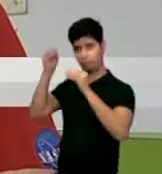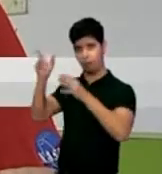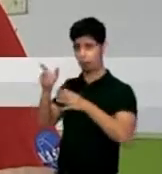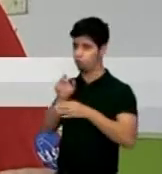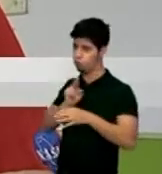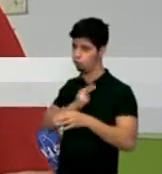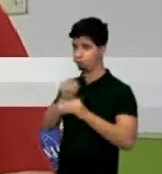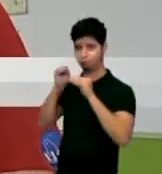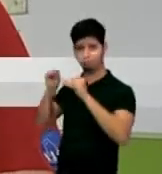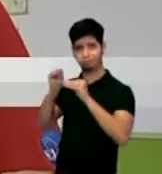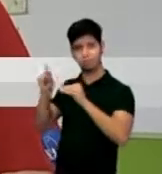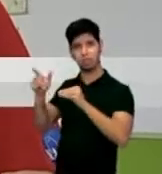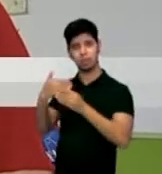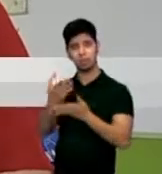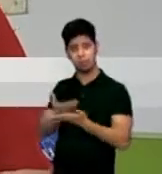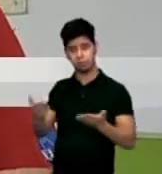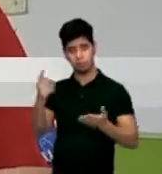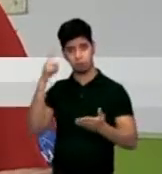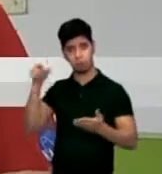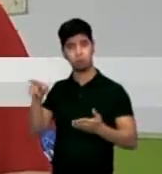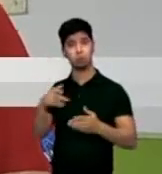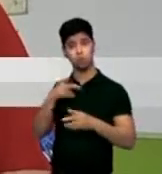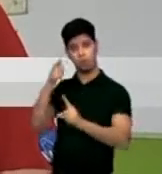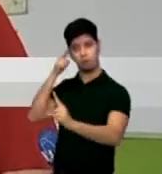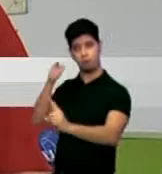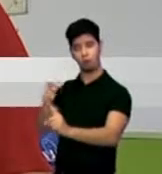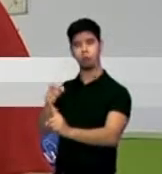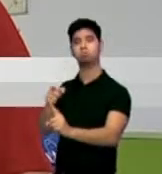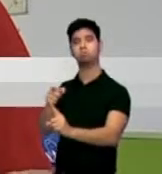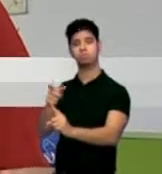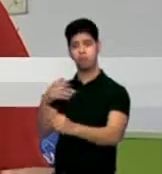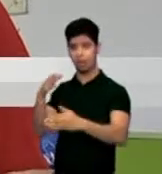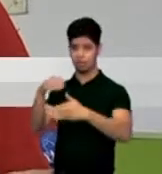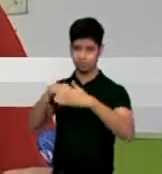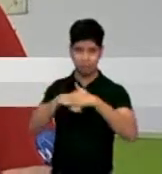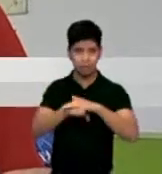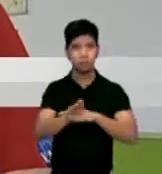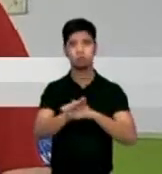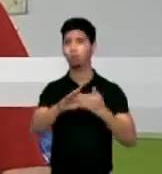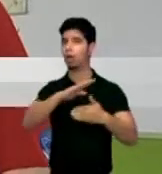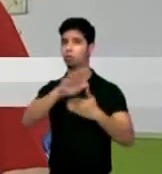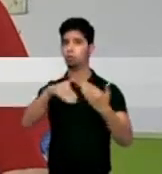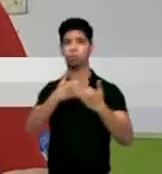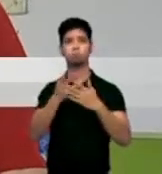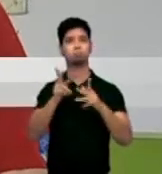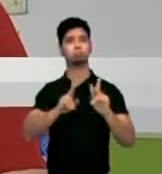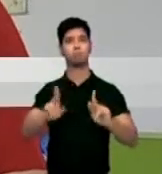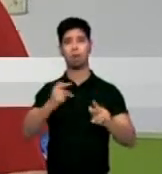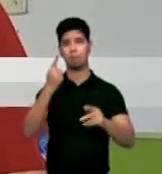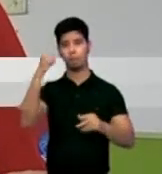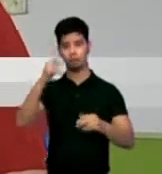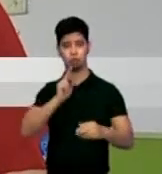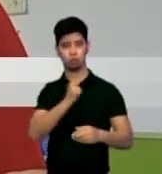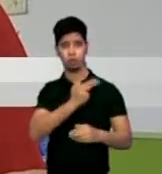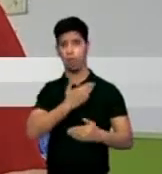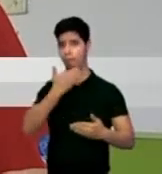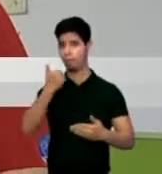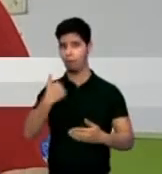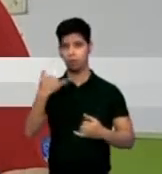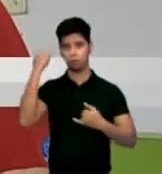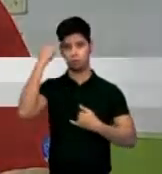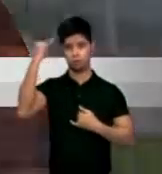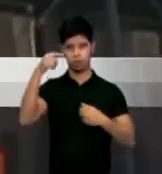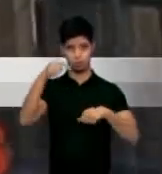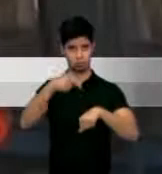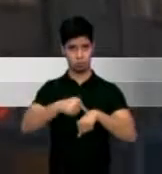particulares y el enfoque STEM, que es una visión de integración curricular, nos parece que es la mejor alternativa en este momento